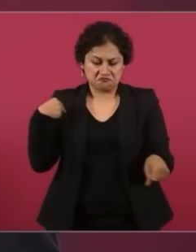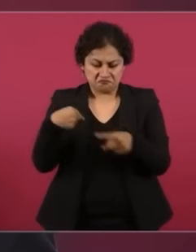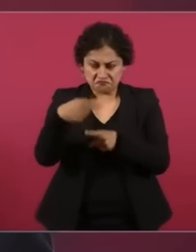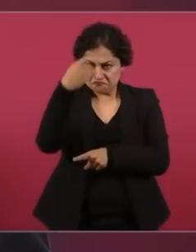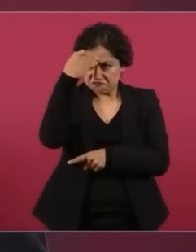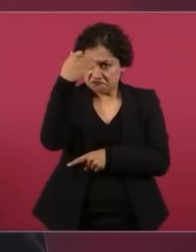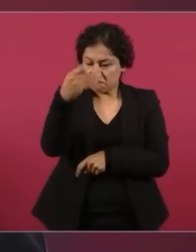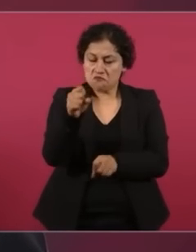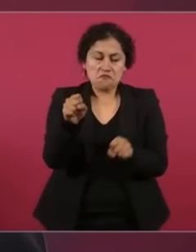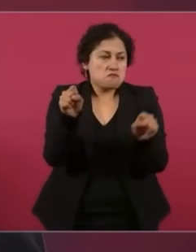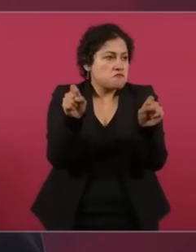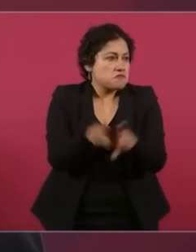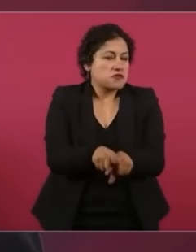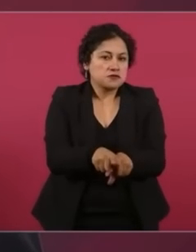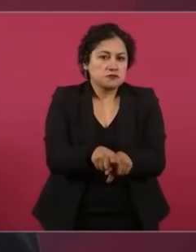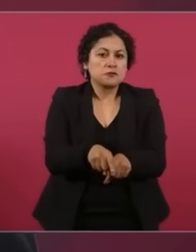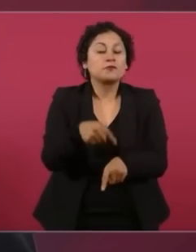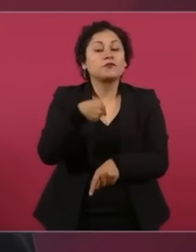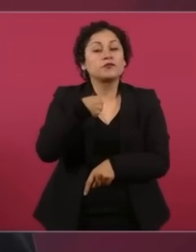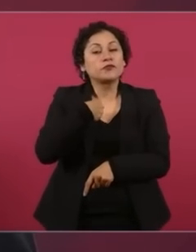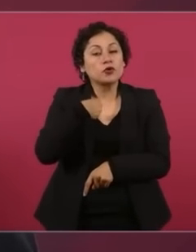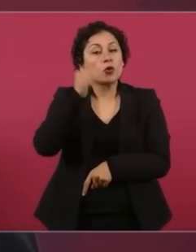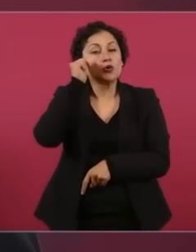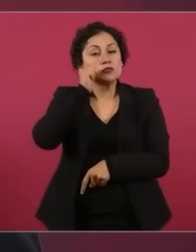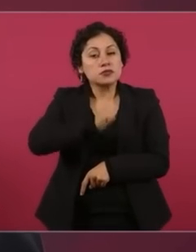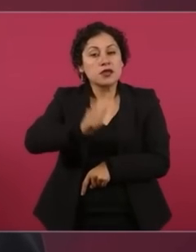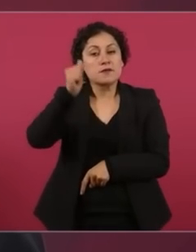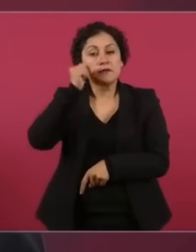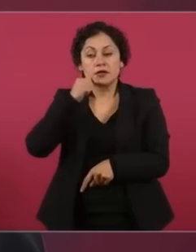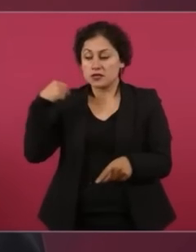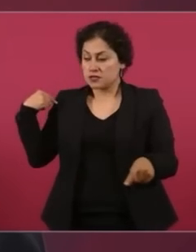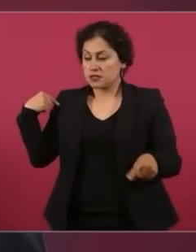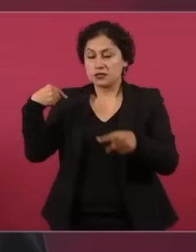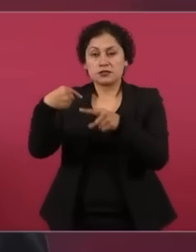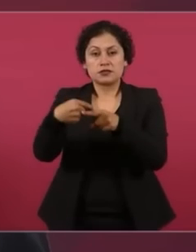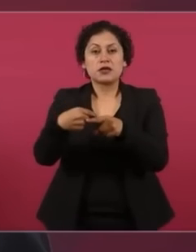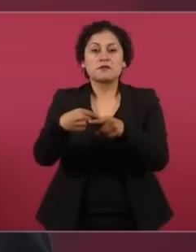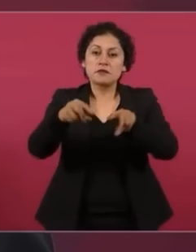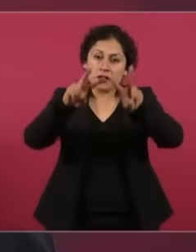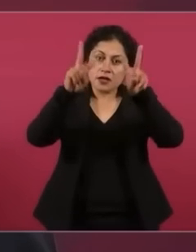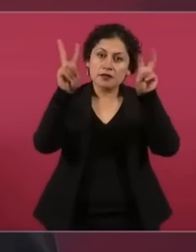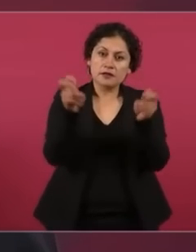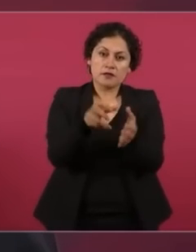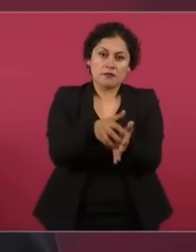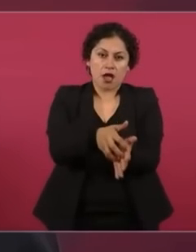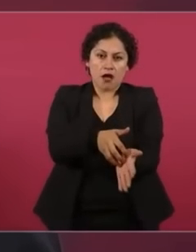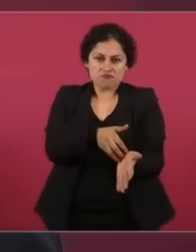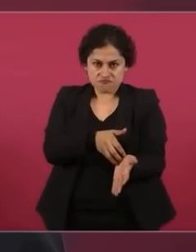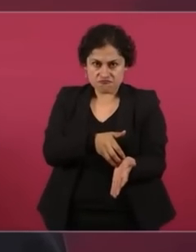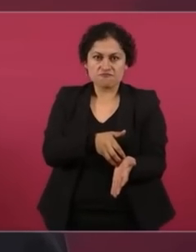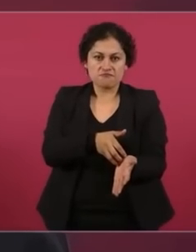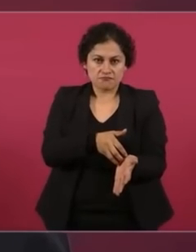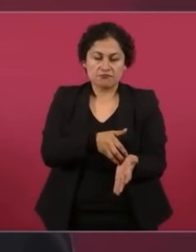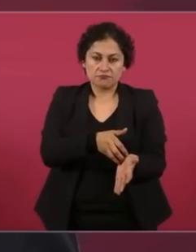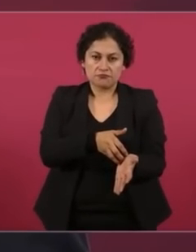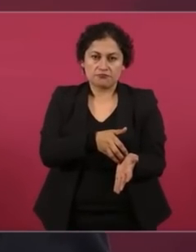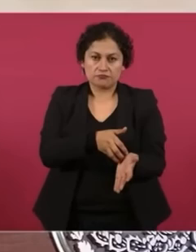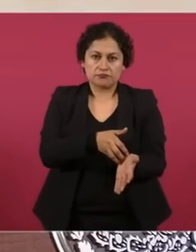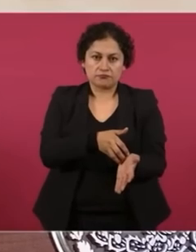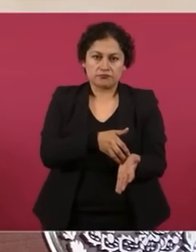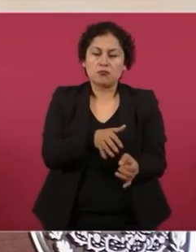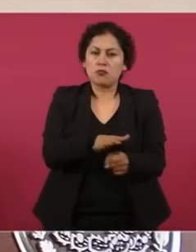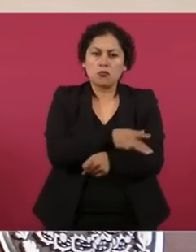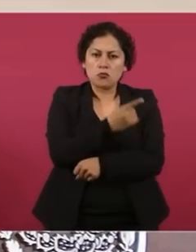Siempre he aplicado una política de austeridad republicana bajo el